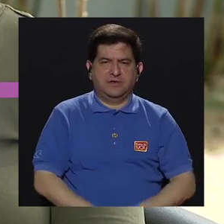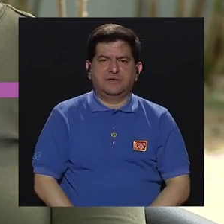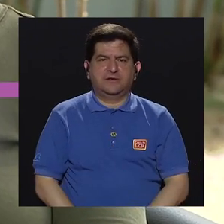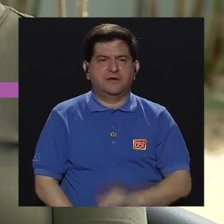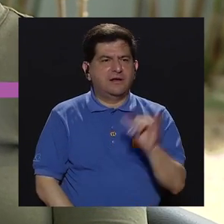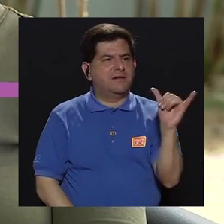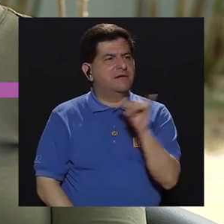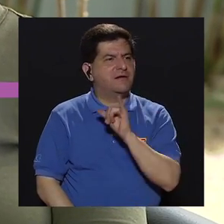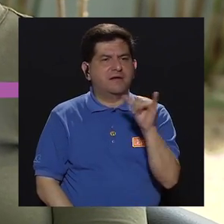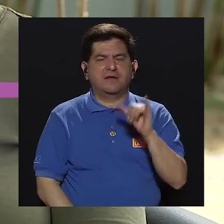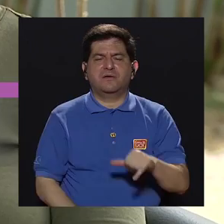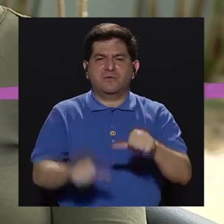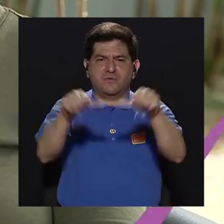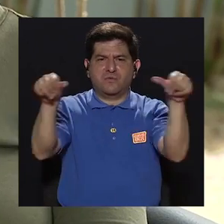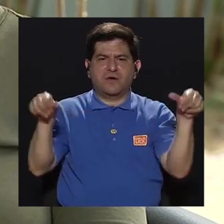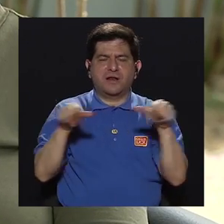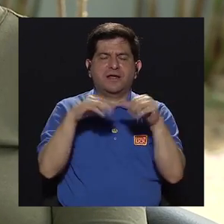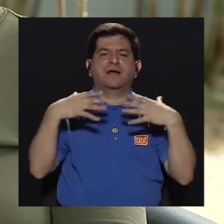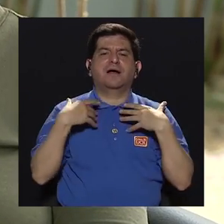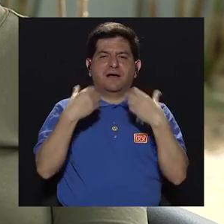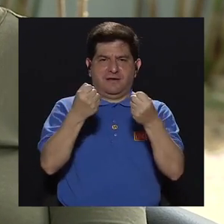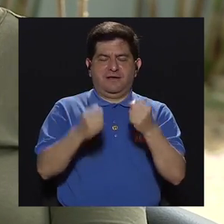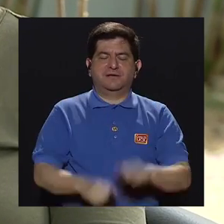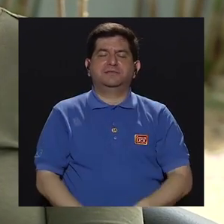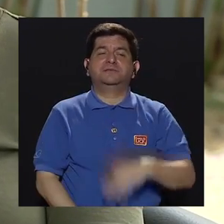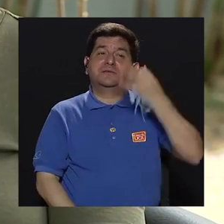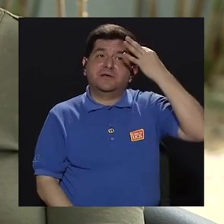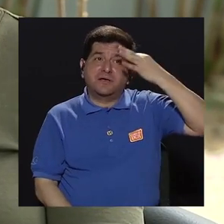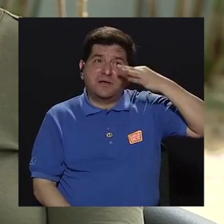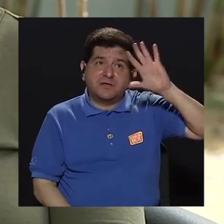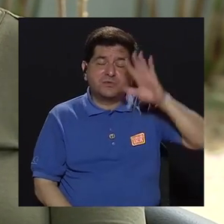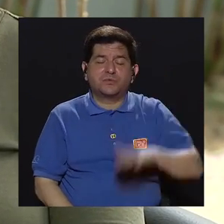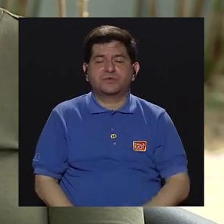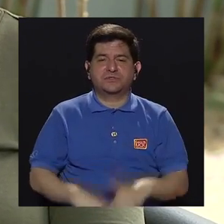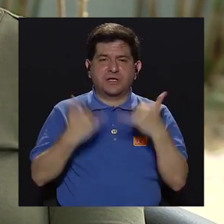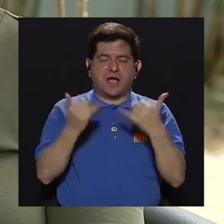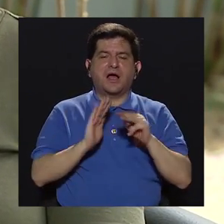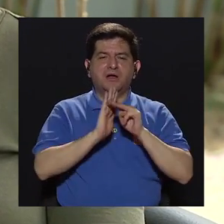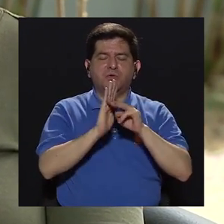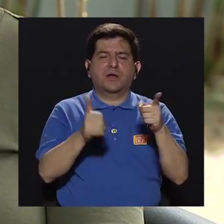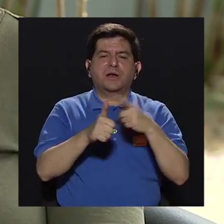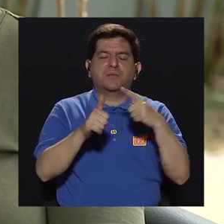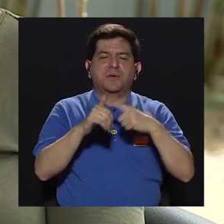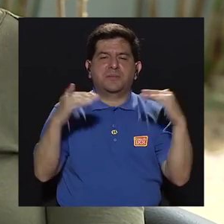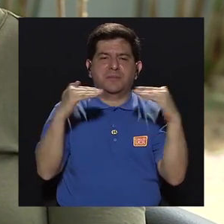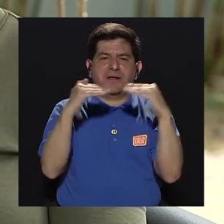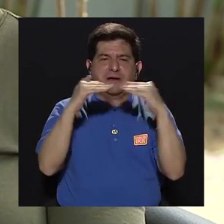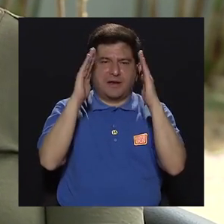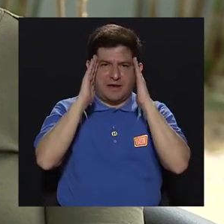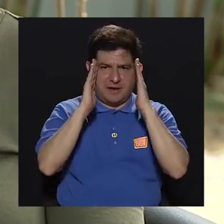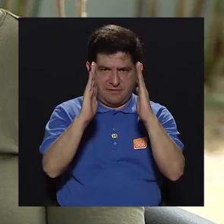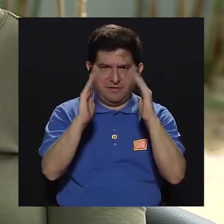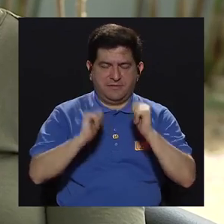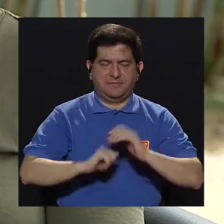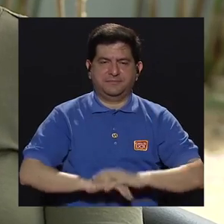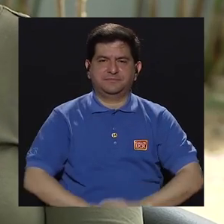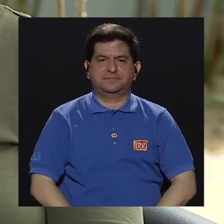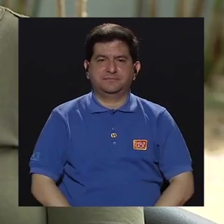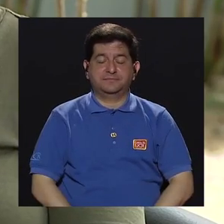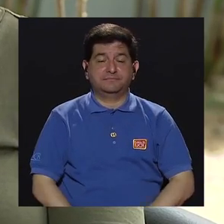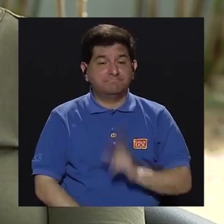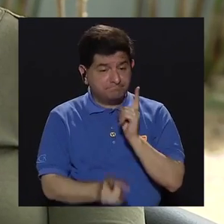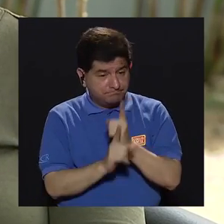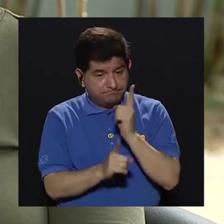también en las áreas de salud, en lo que se supone que en el modelo actual es un primer nivel de atención o atención primaria,